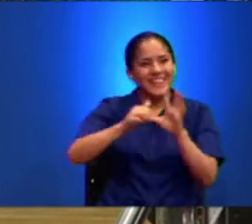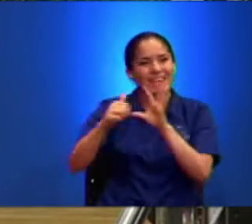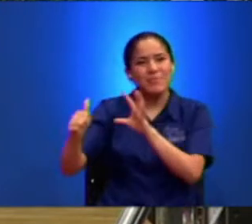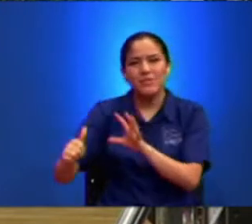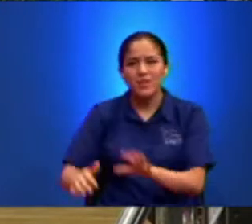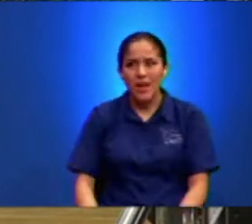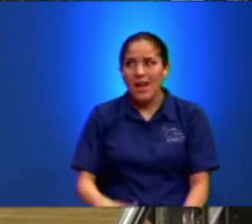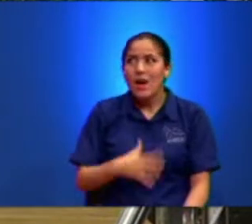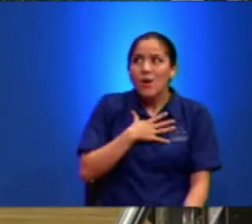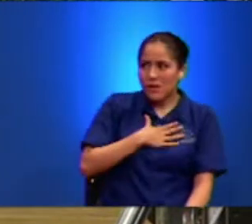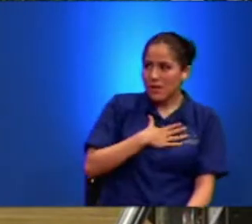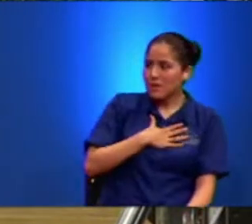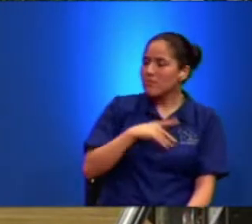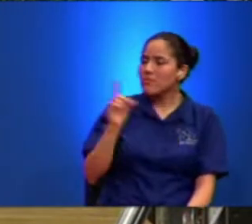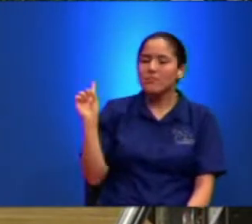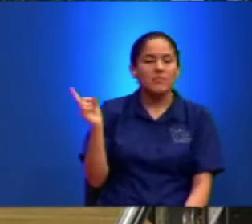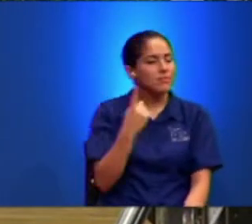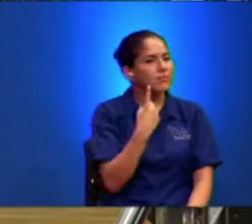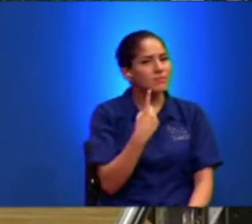vuelta Y se va